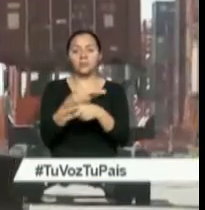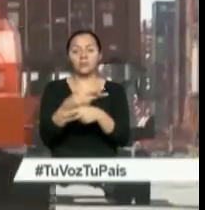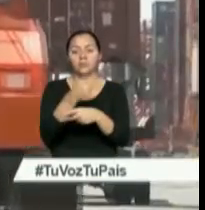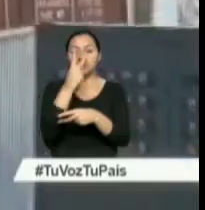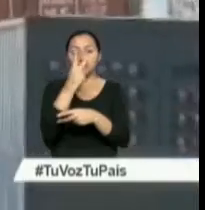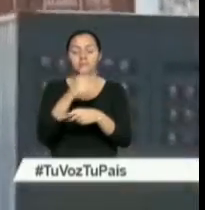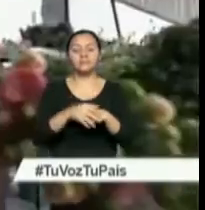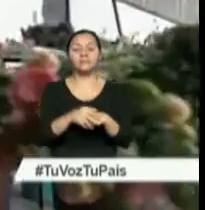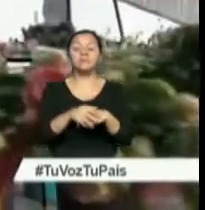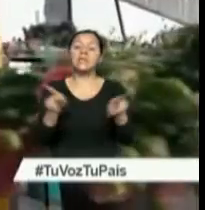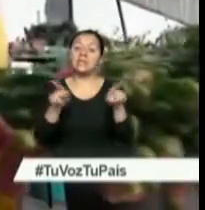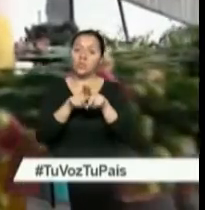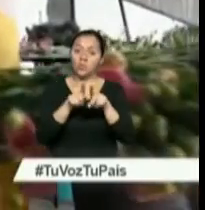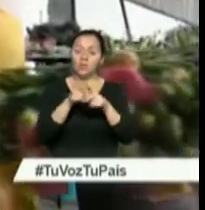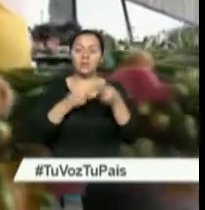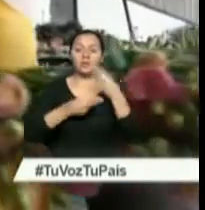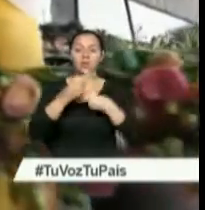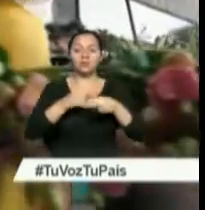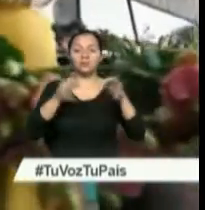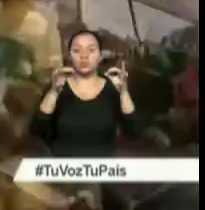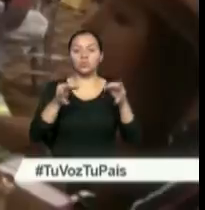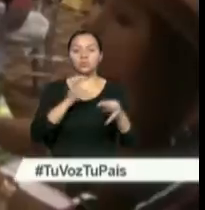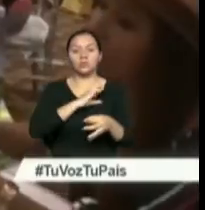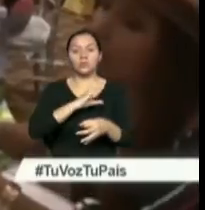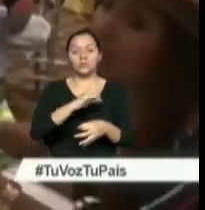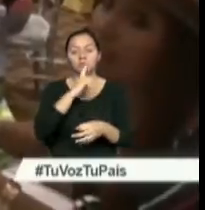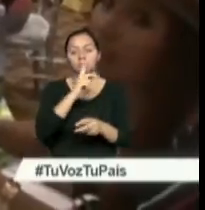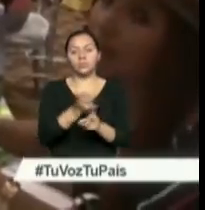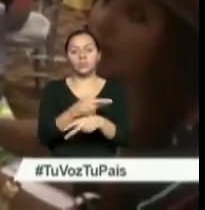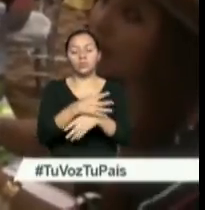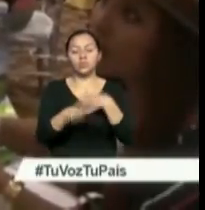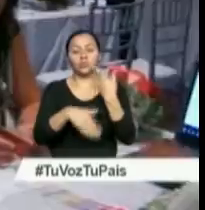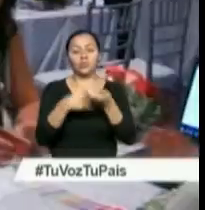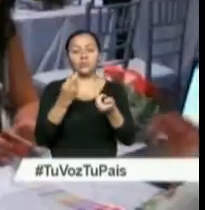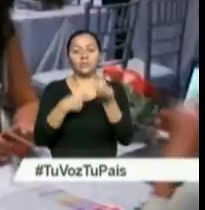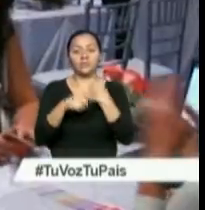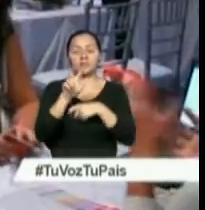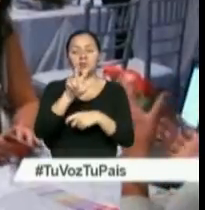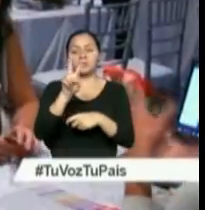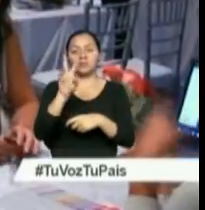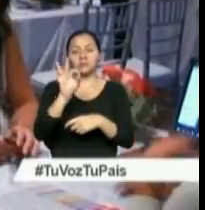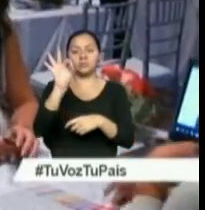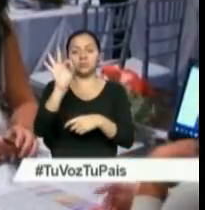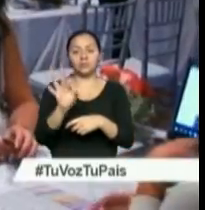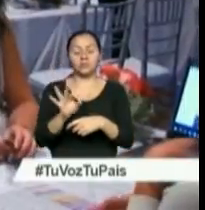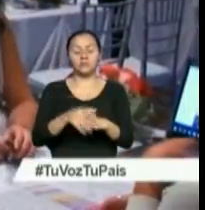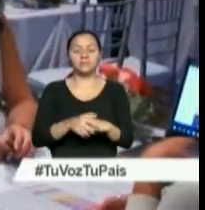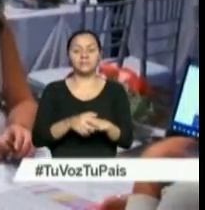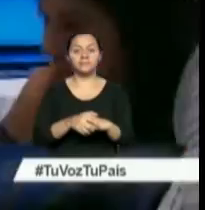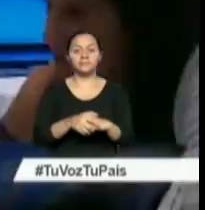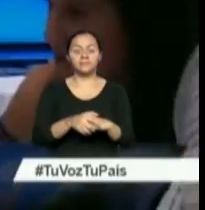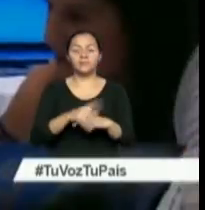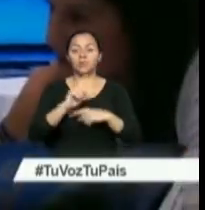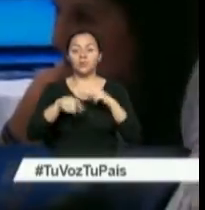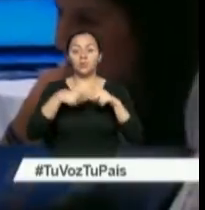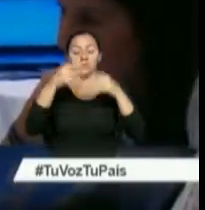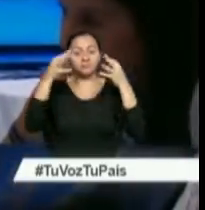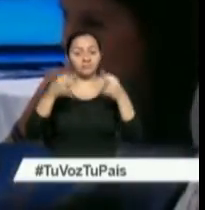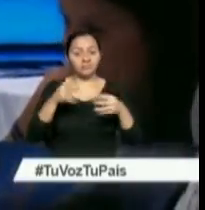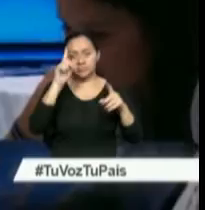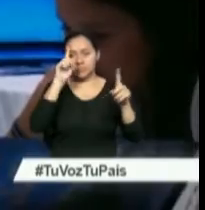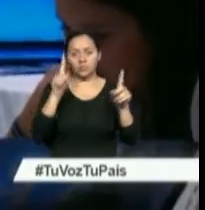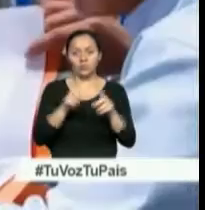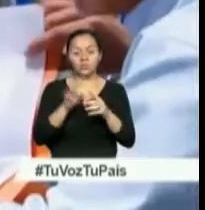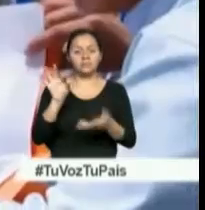al mundo, al igual que el comercio justo y ético, cuyos productos se exportan en un 32%. La entrada en vigencia de este acuerdo